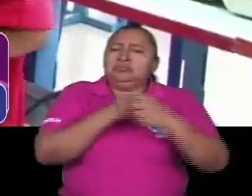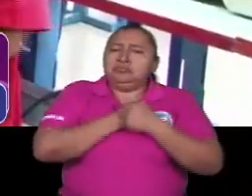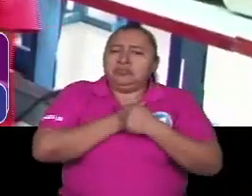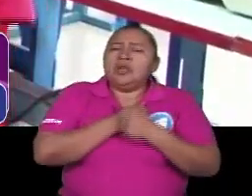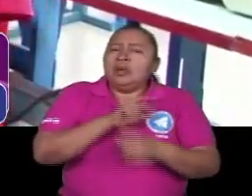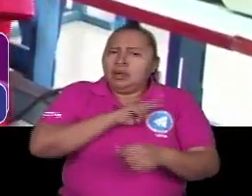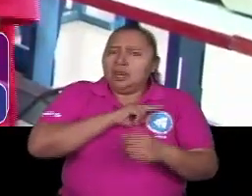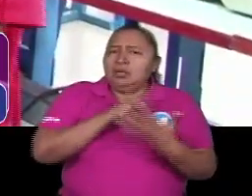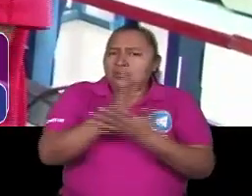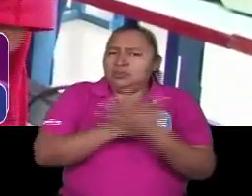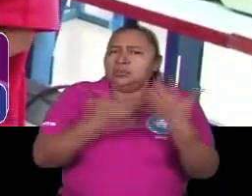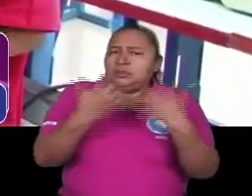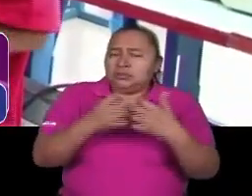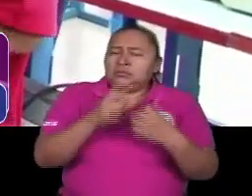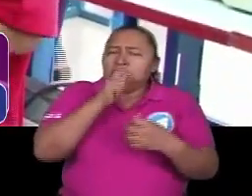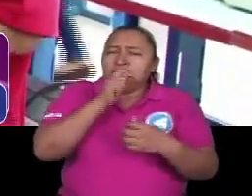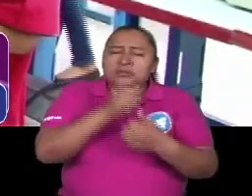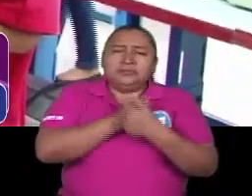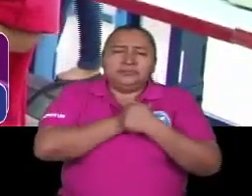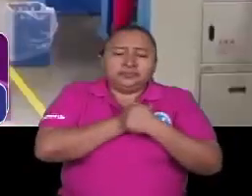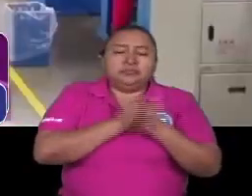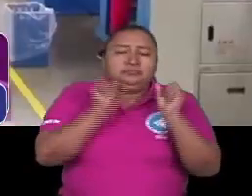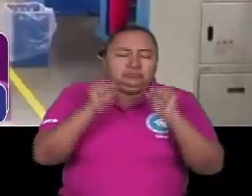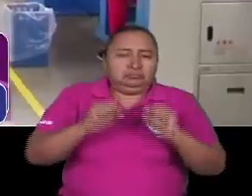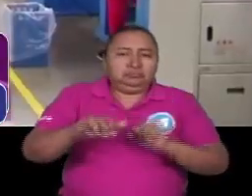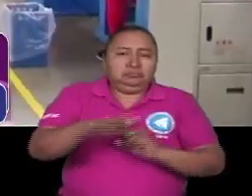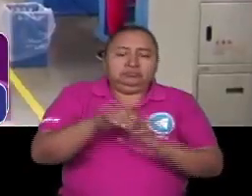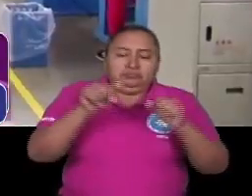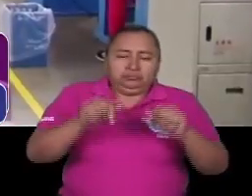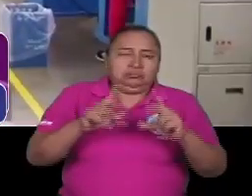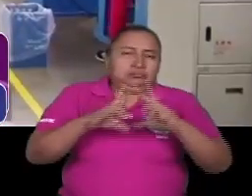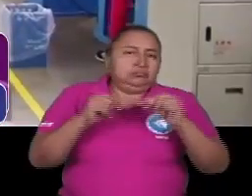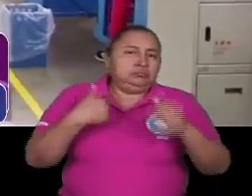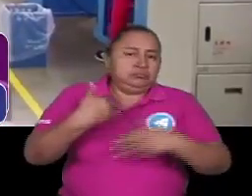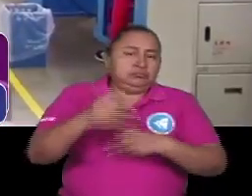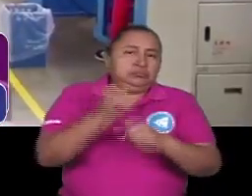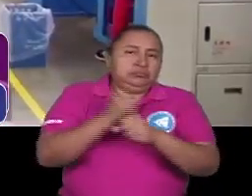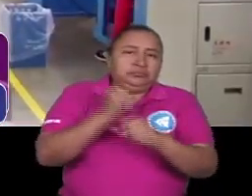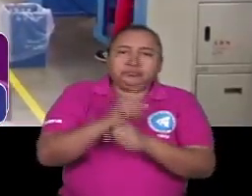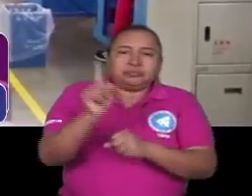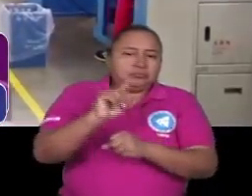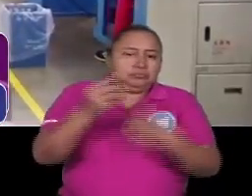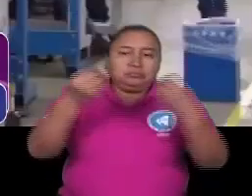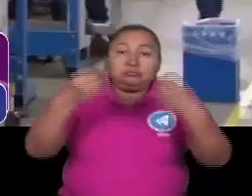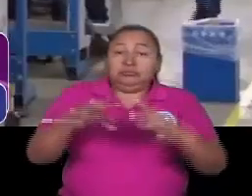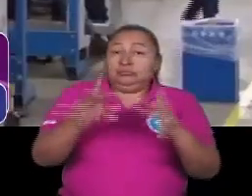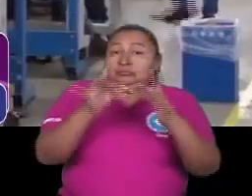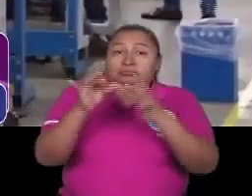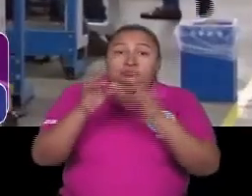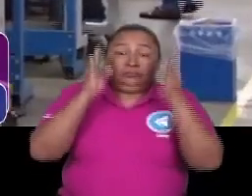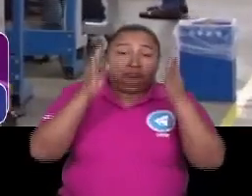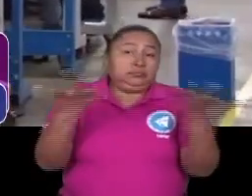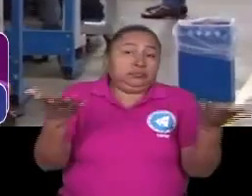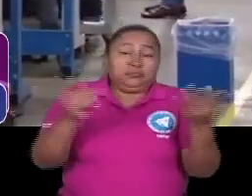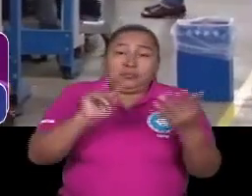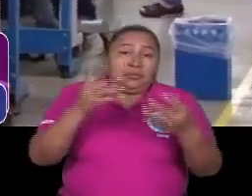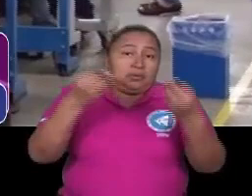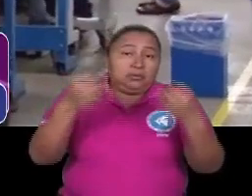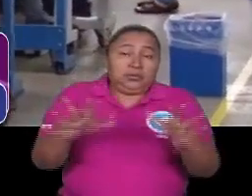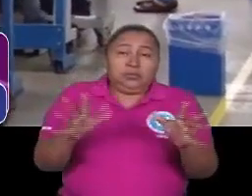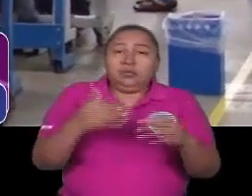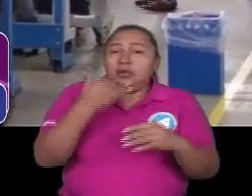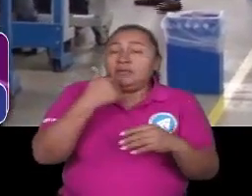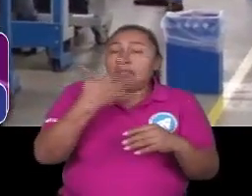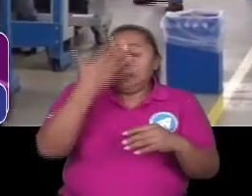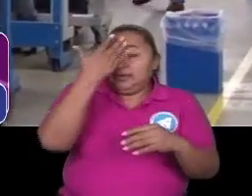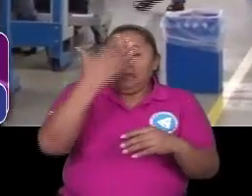patrióticos y tienen espacio y posibilidades en este país. Y no han perdido privilegios. No han perdido, porque el Frente